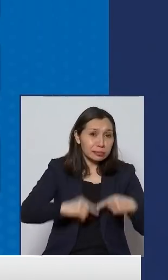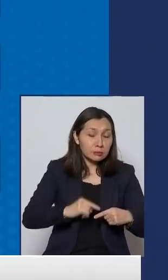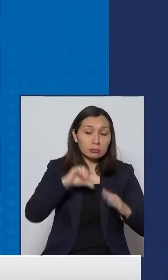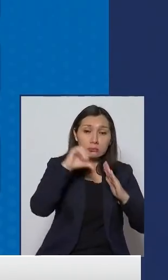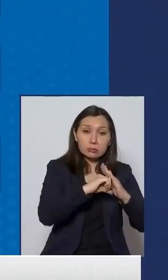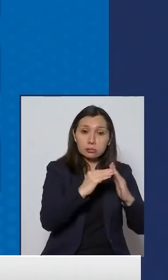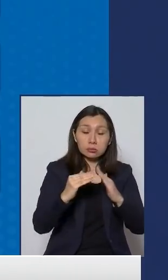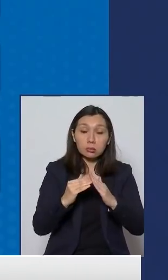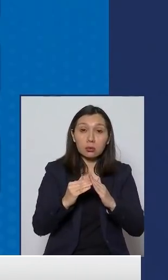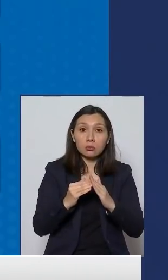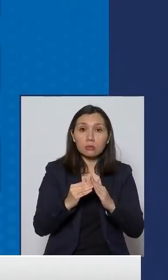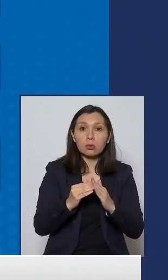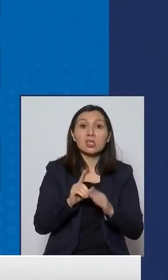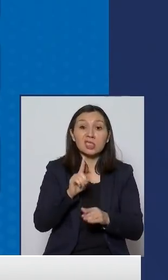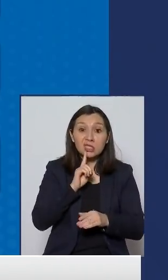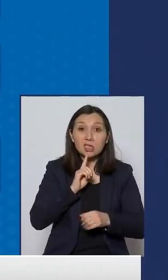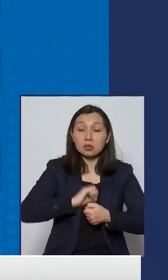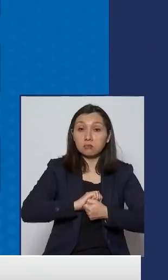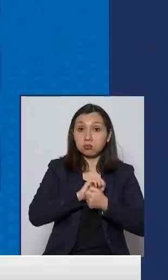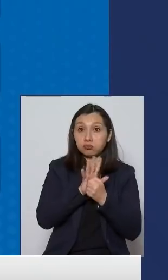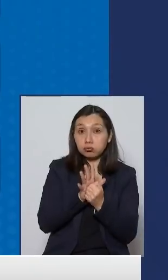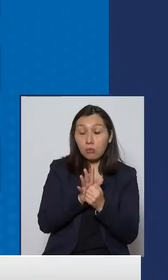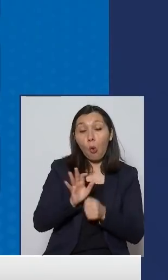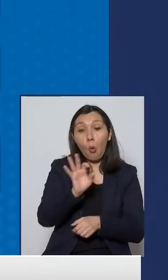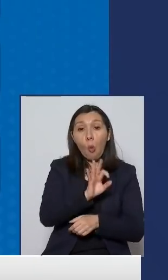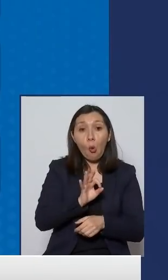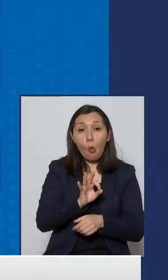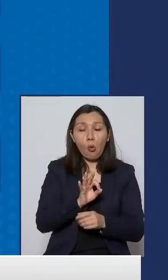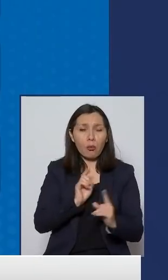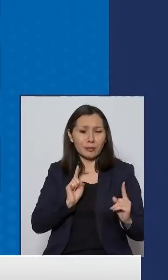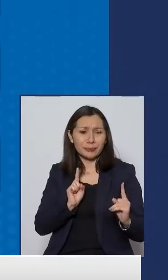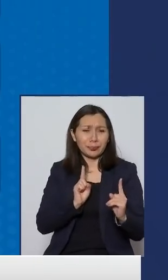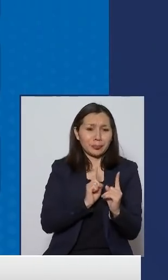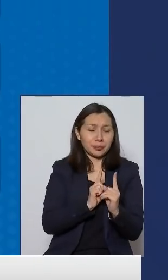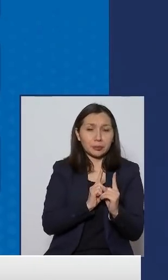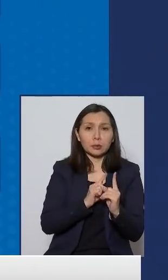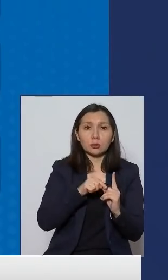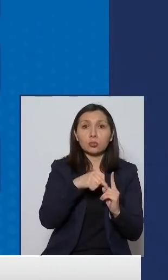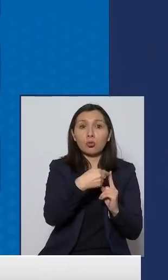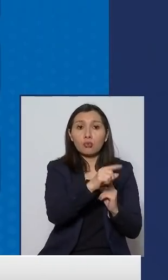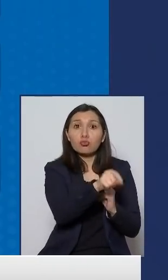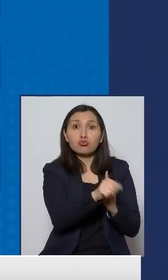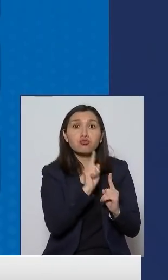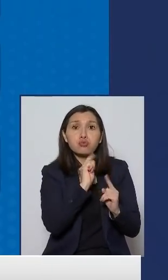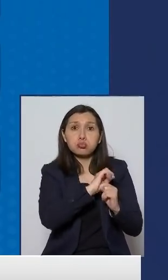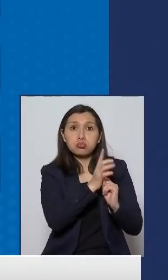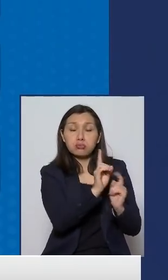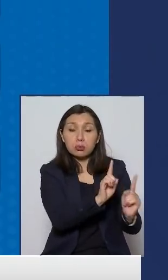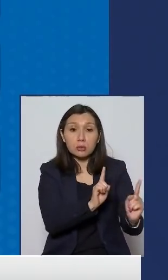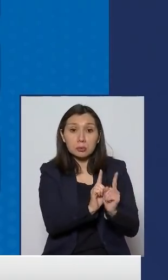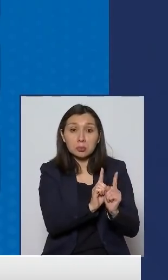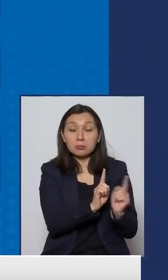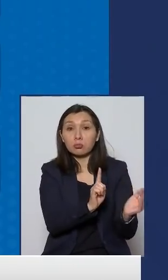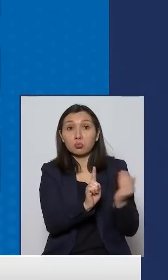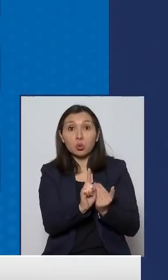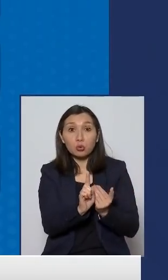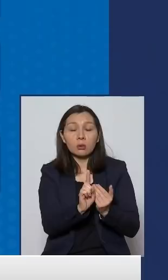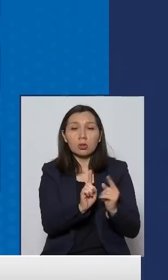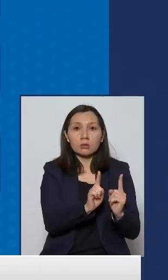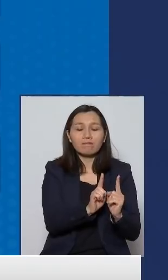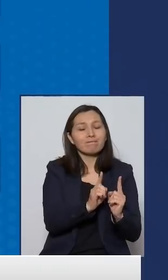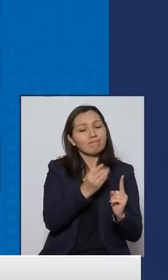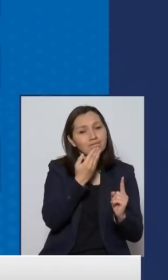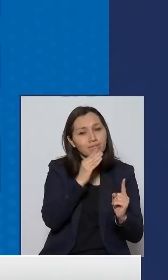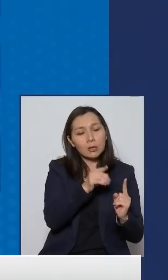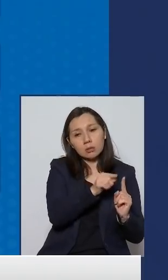cuarentenas porque tienen infección o porque son contactos estrechos de alguien con infección tienen